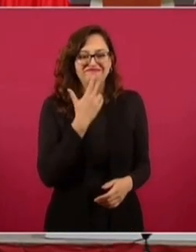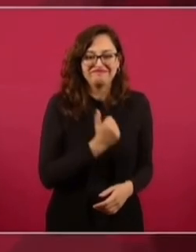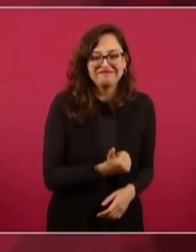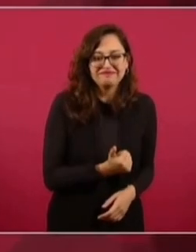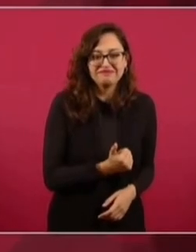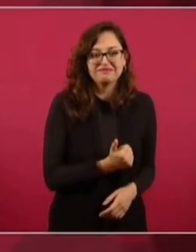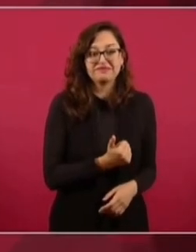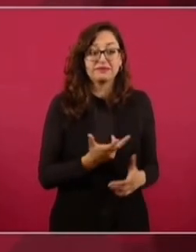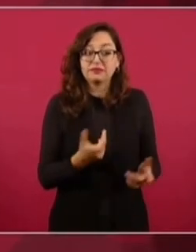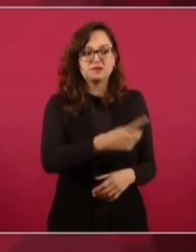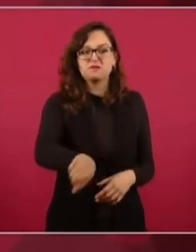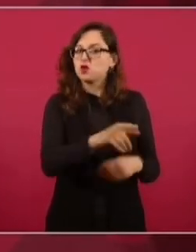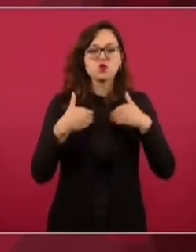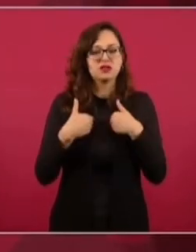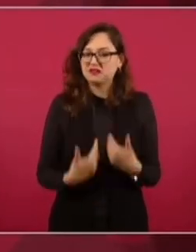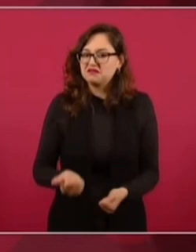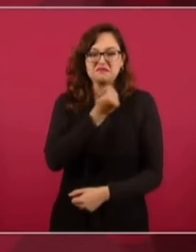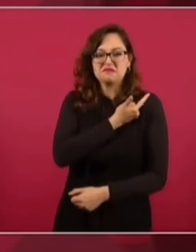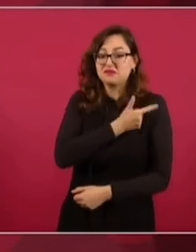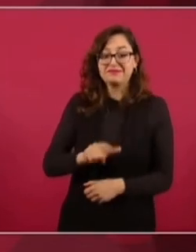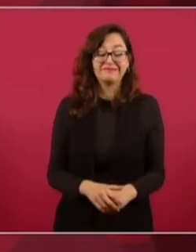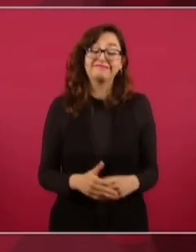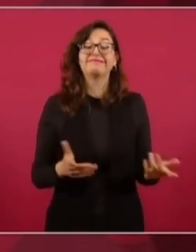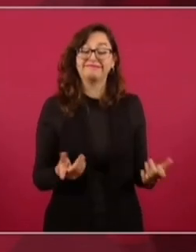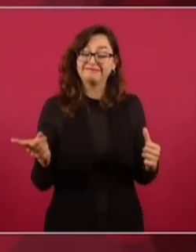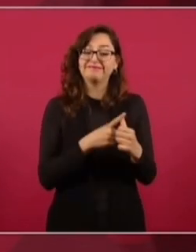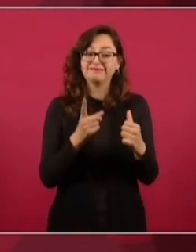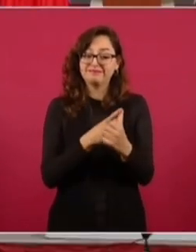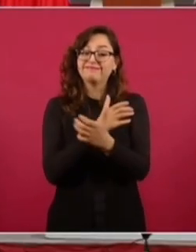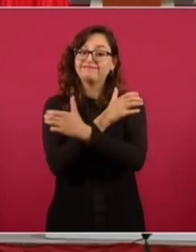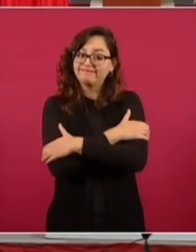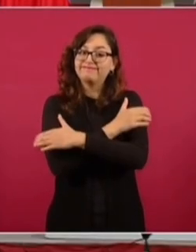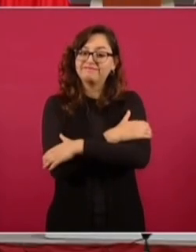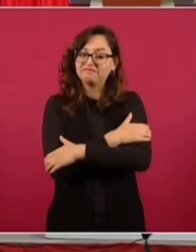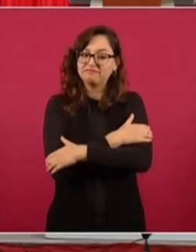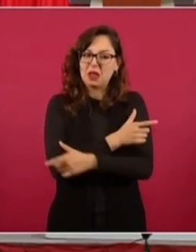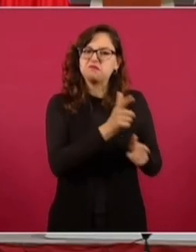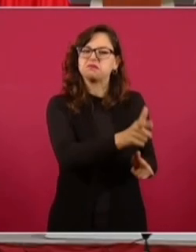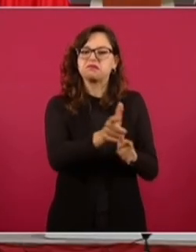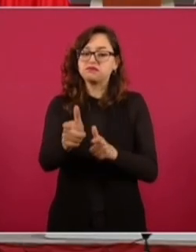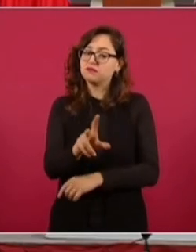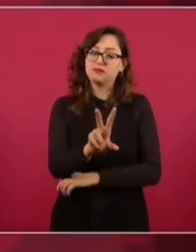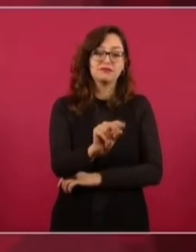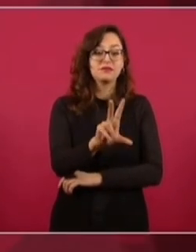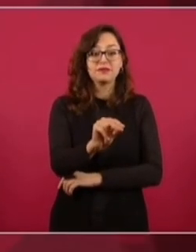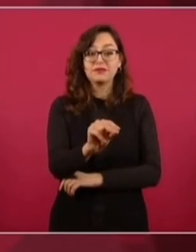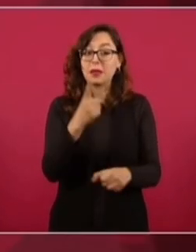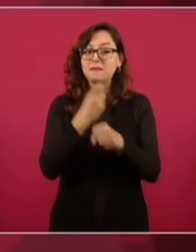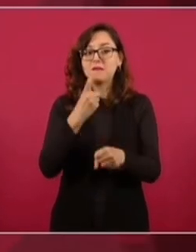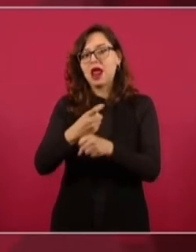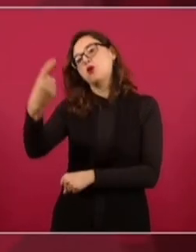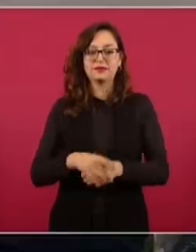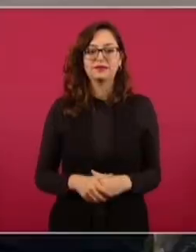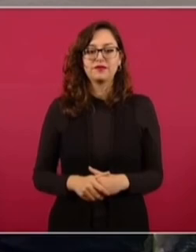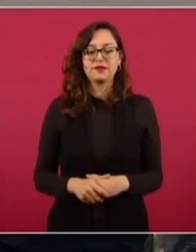Es, aunque no les guste, abrazos, no balazos. Es más inteligencia que fuerza.